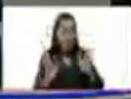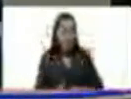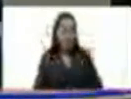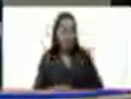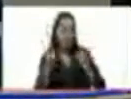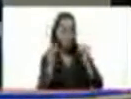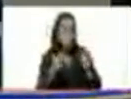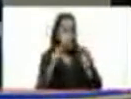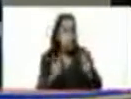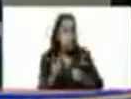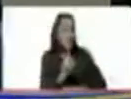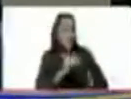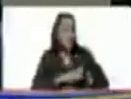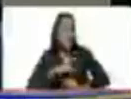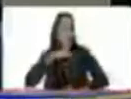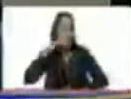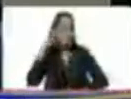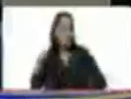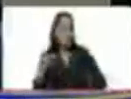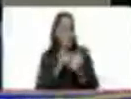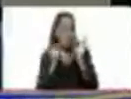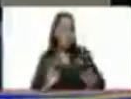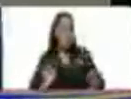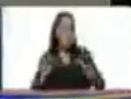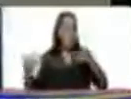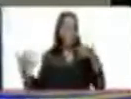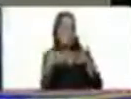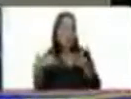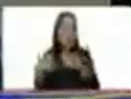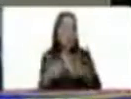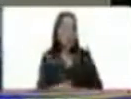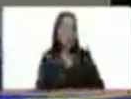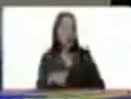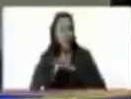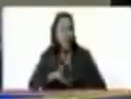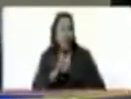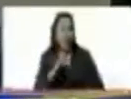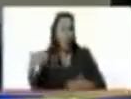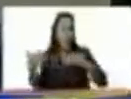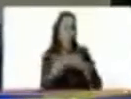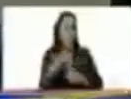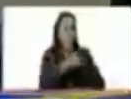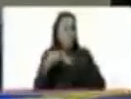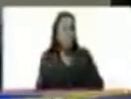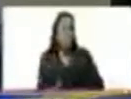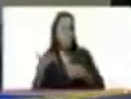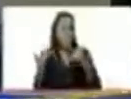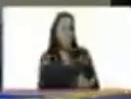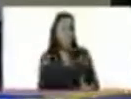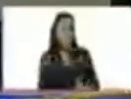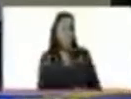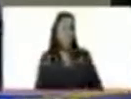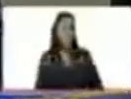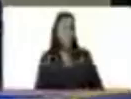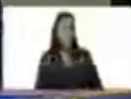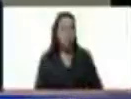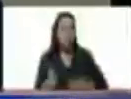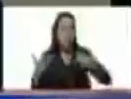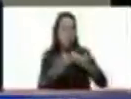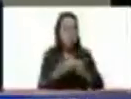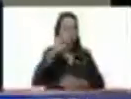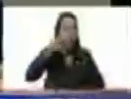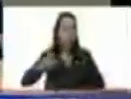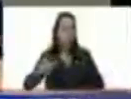sea el coronavirus un arma de guerra que se esté utilizando contra la China y ahora contra los pueblos del mundo